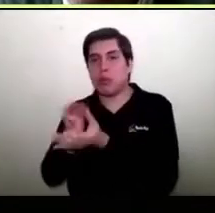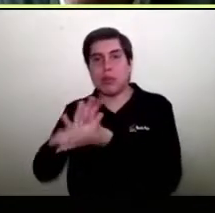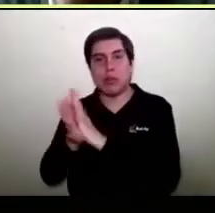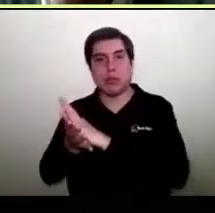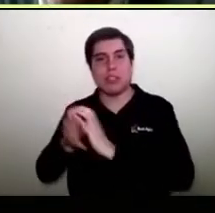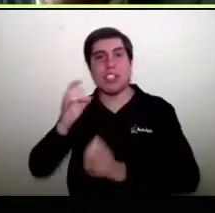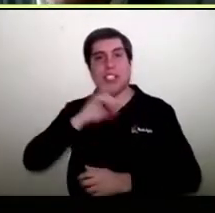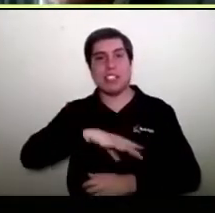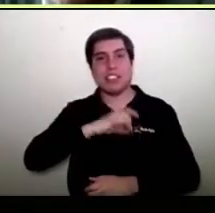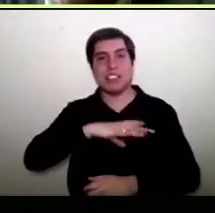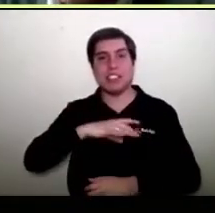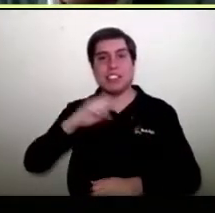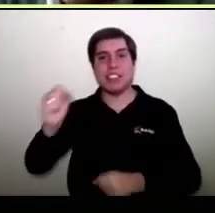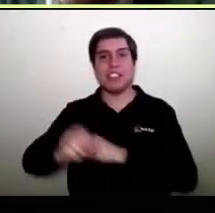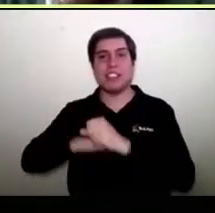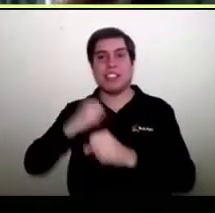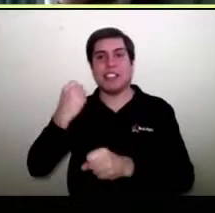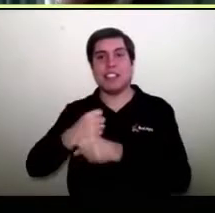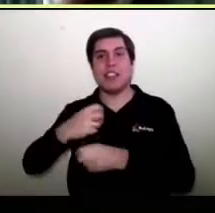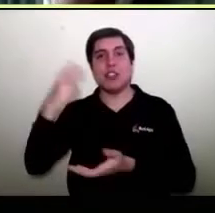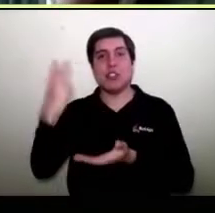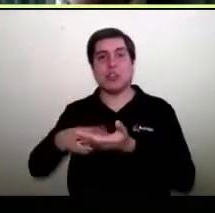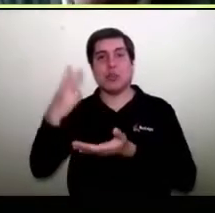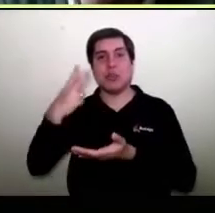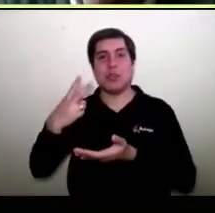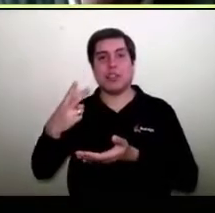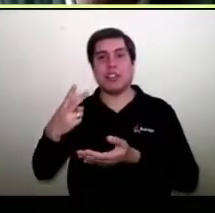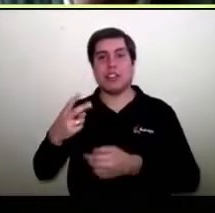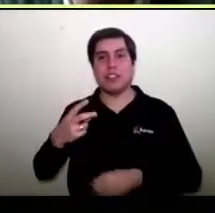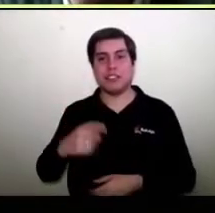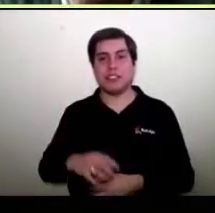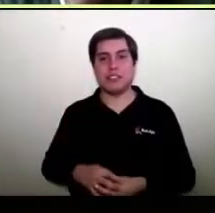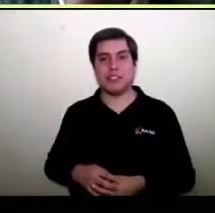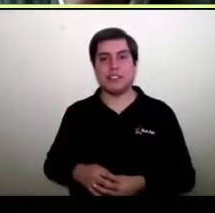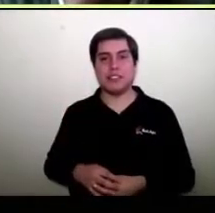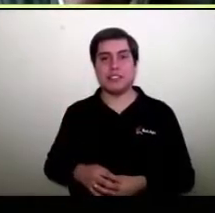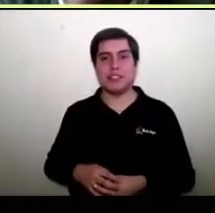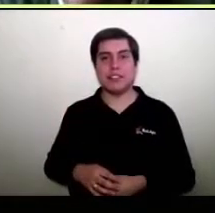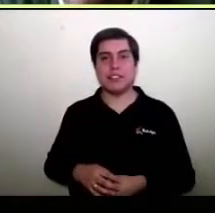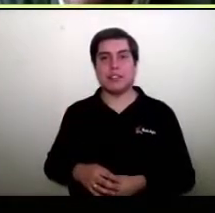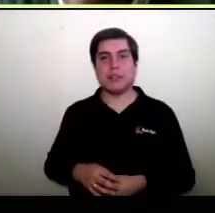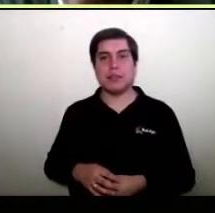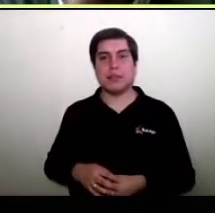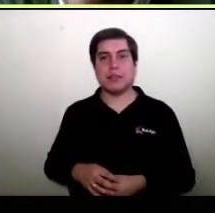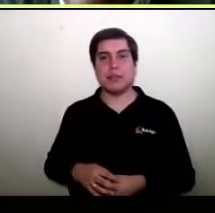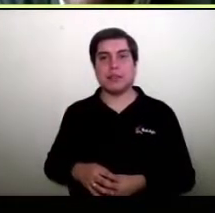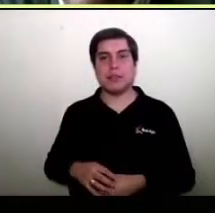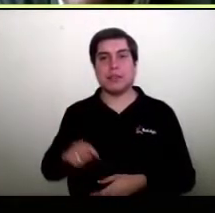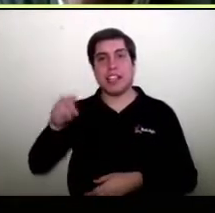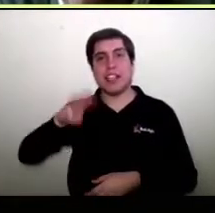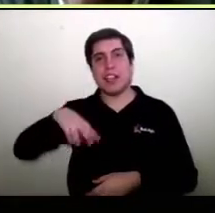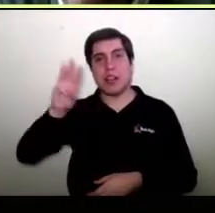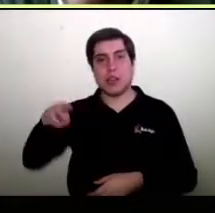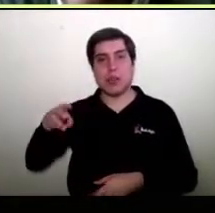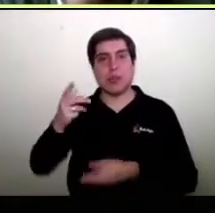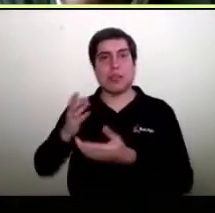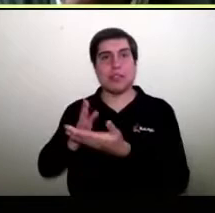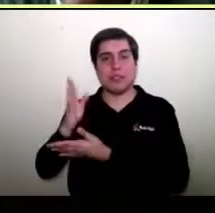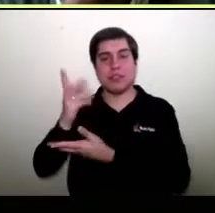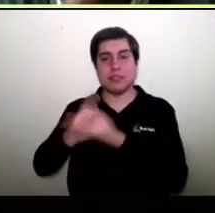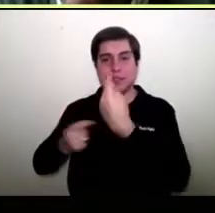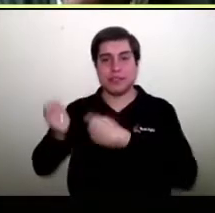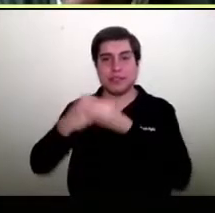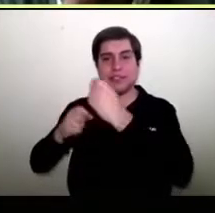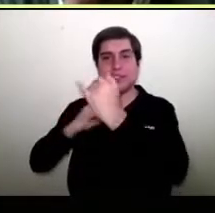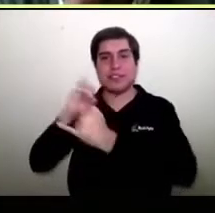el primer, se considera que el año 2000, empezaron la mayoría de los malls y en el fondo, y